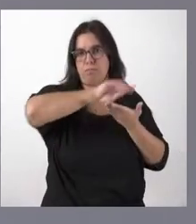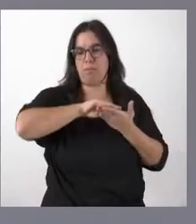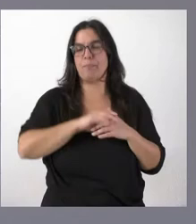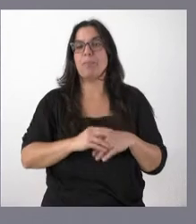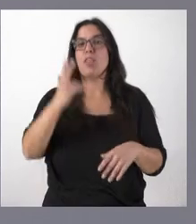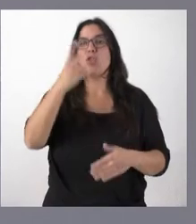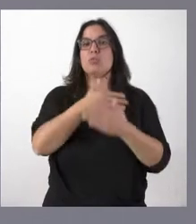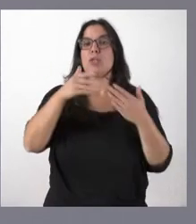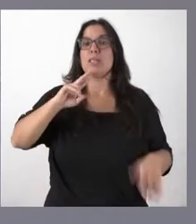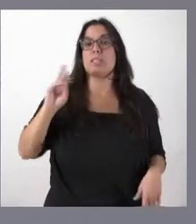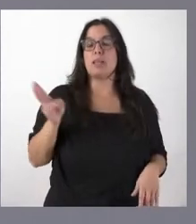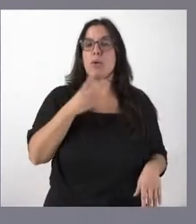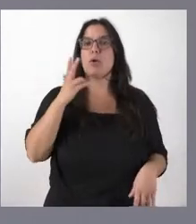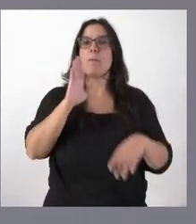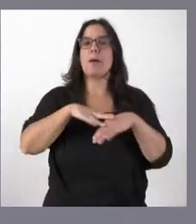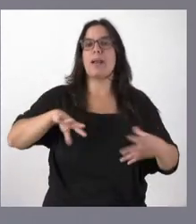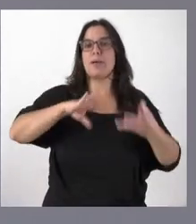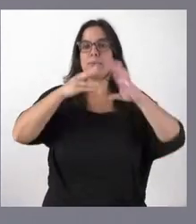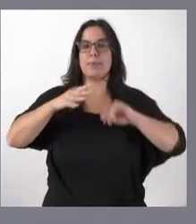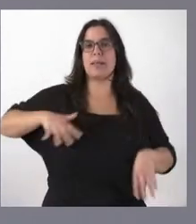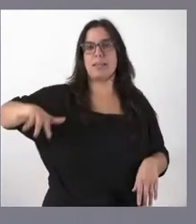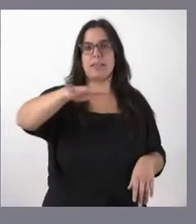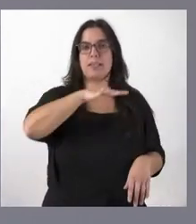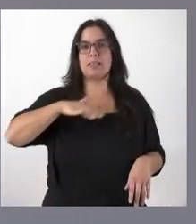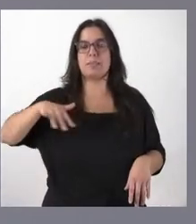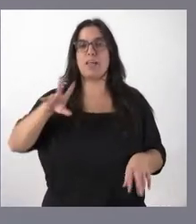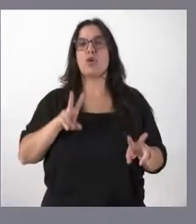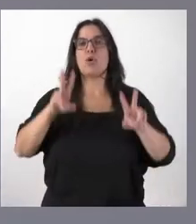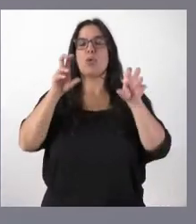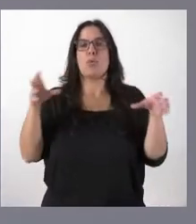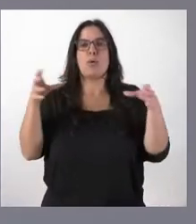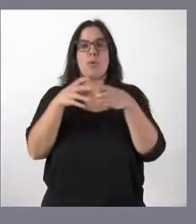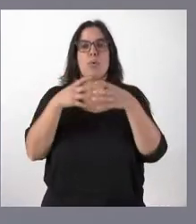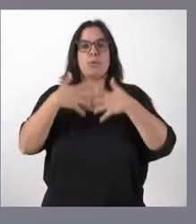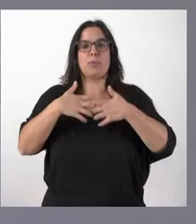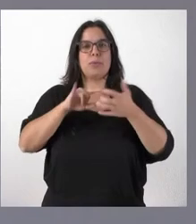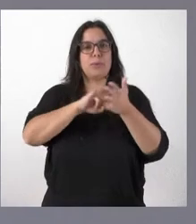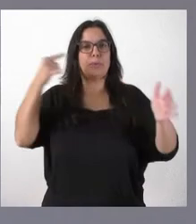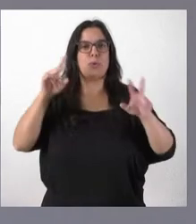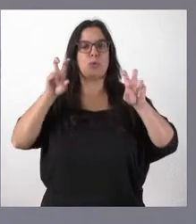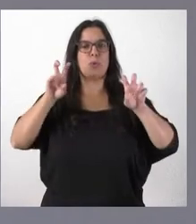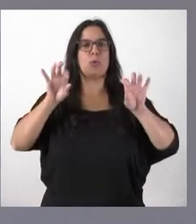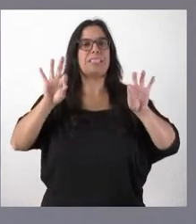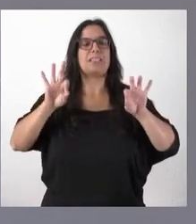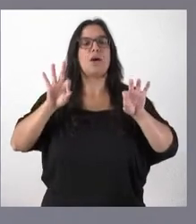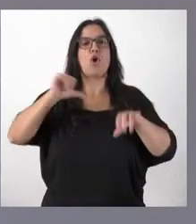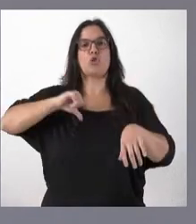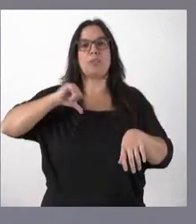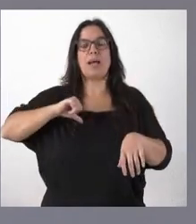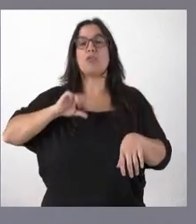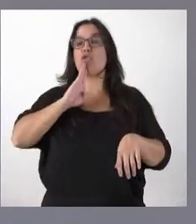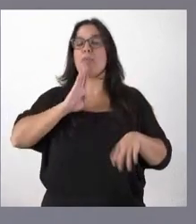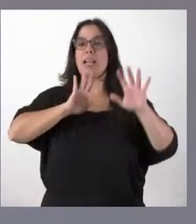euros para adecuar espacios en los nuevos equipos de alta tecnología hospitalaria. Hablamos de los hospitales de León